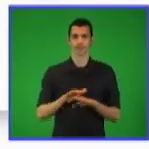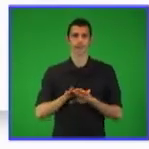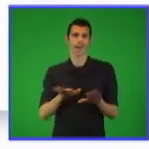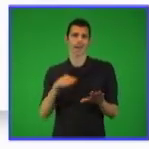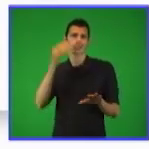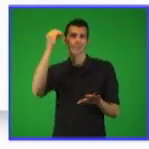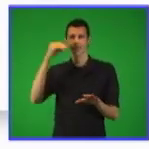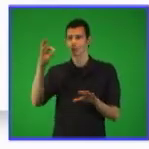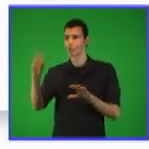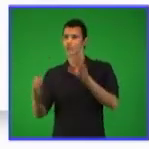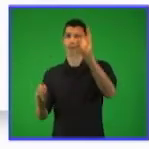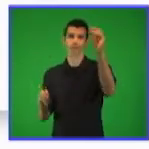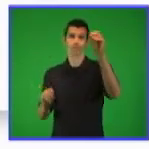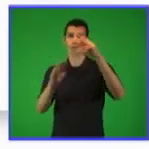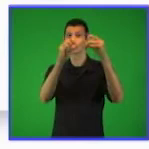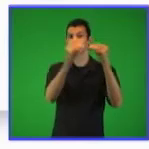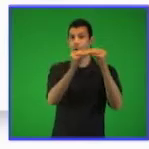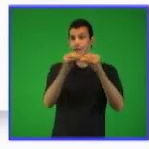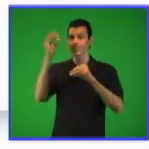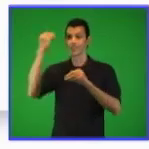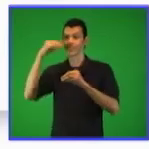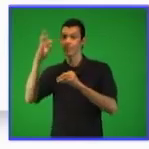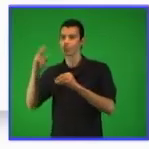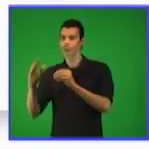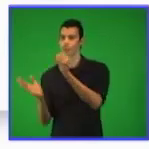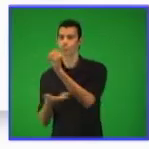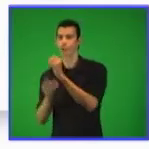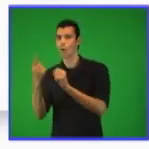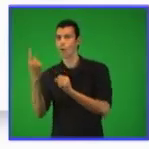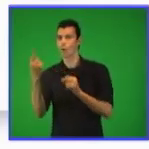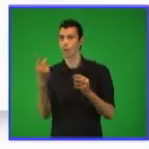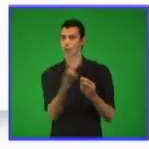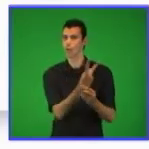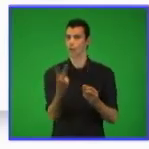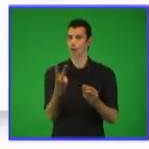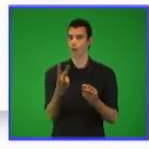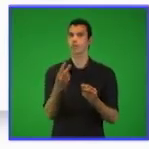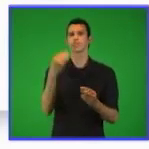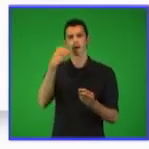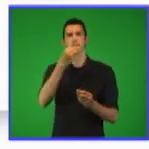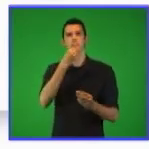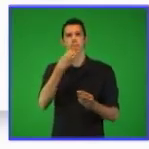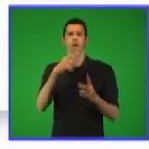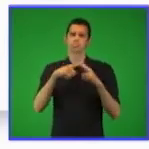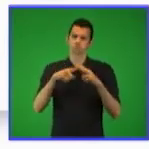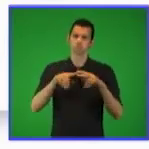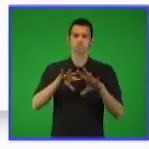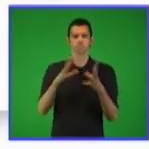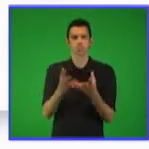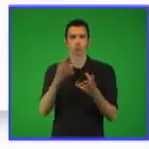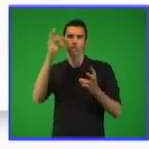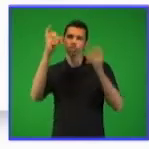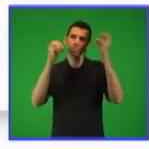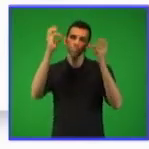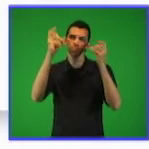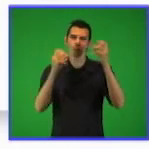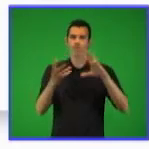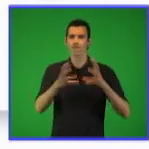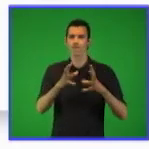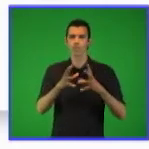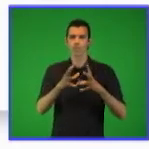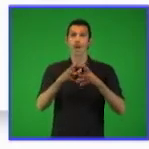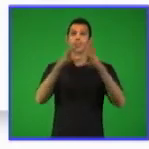cuántas arrobas cortó Enrique y cuántas arrobas cortó Alfredo.